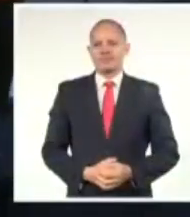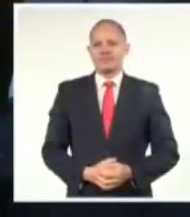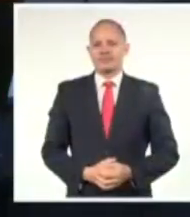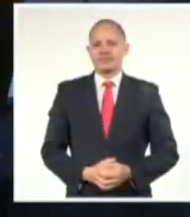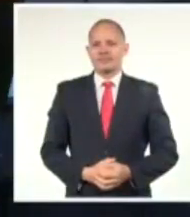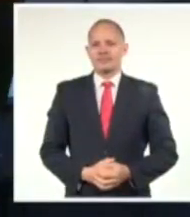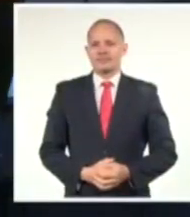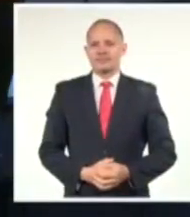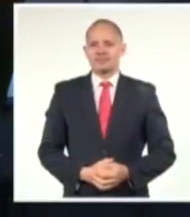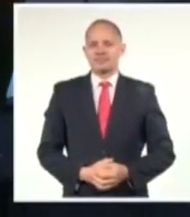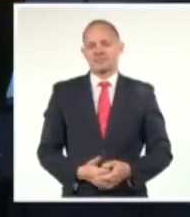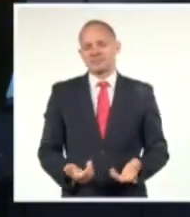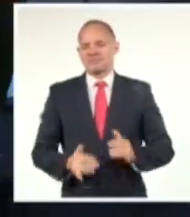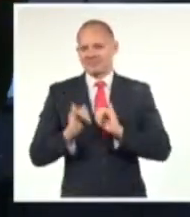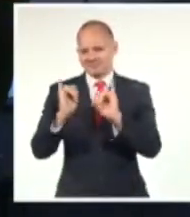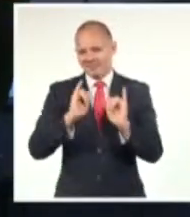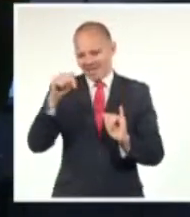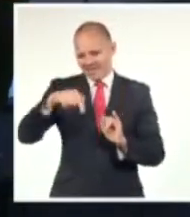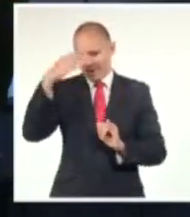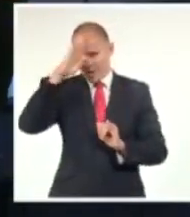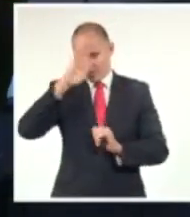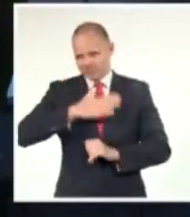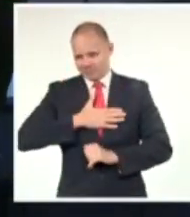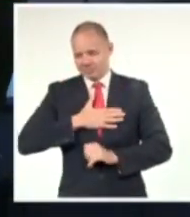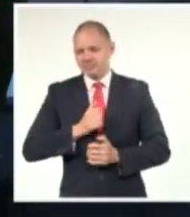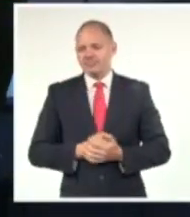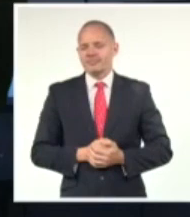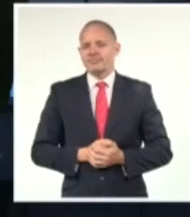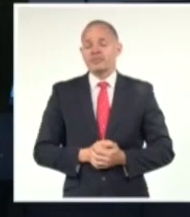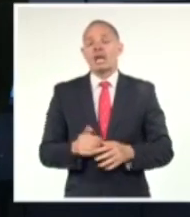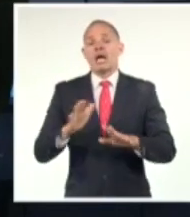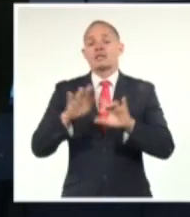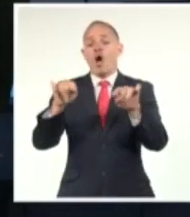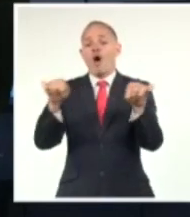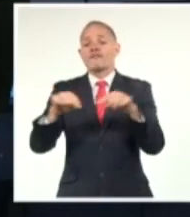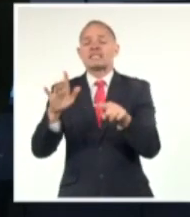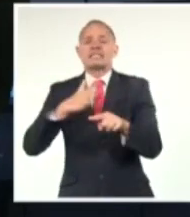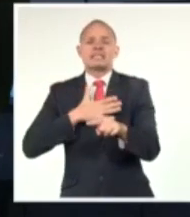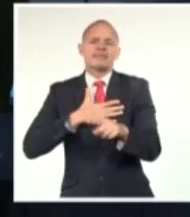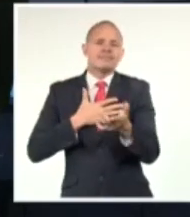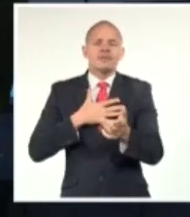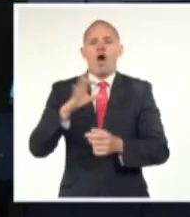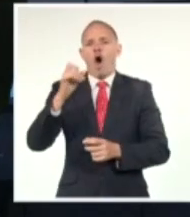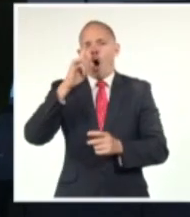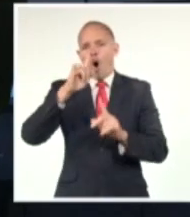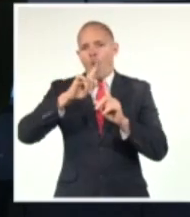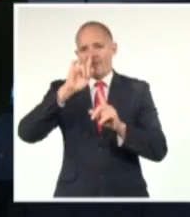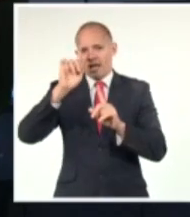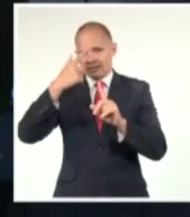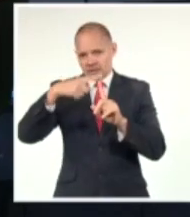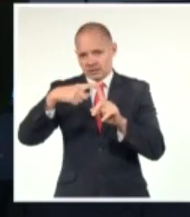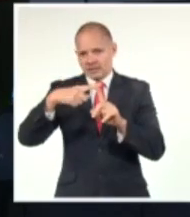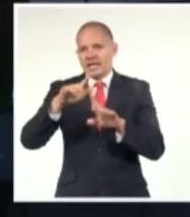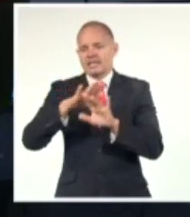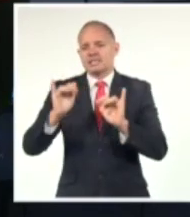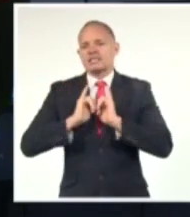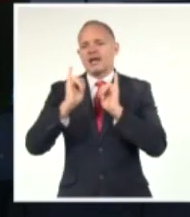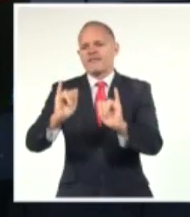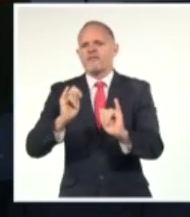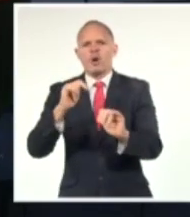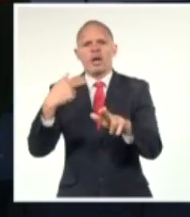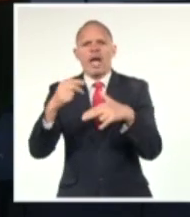Vamos con breves nacionales en el estelar. La Oficina Nacional de Administración Tributaria, ONAD, informó sobre la aplicación de un embargo